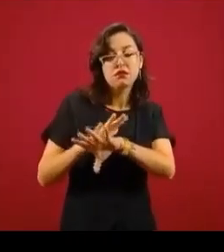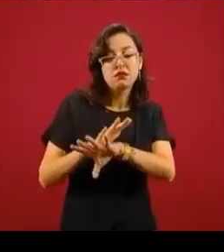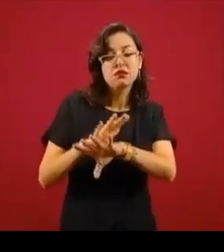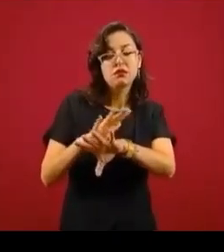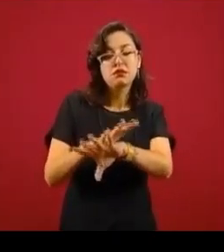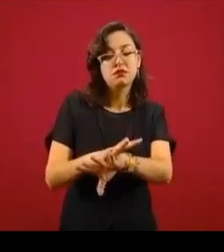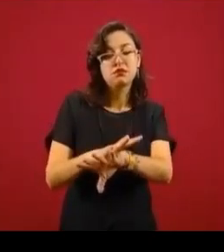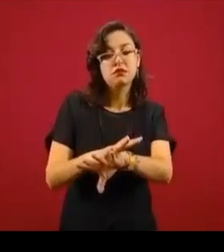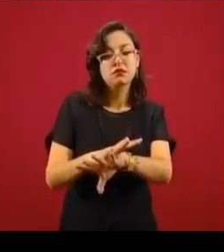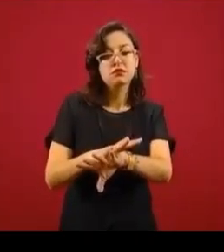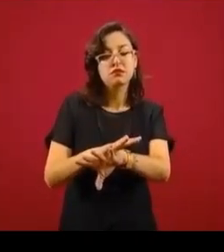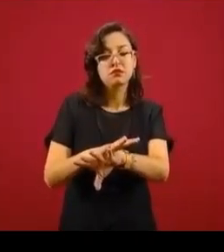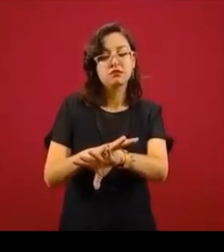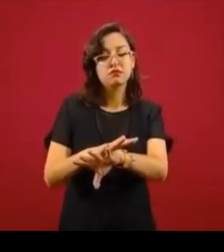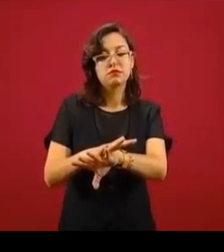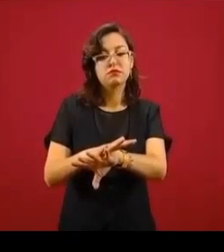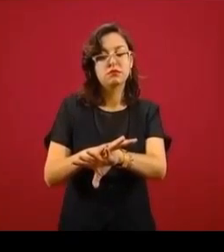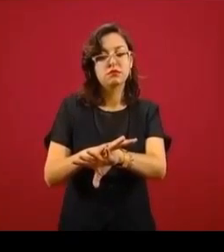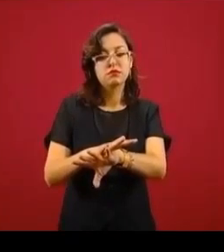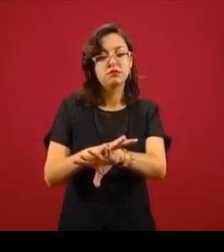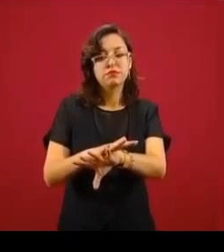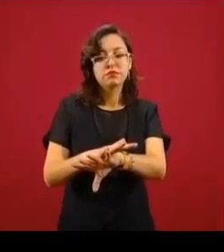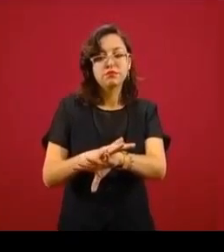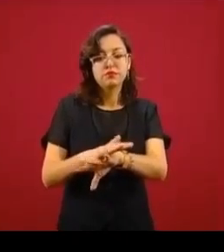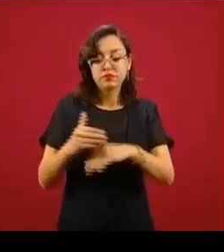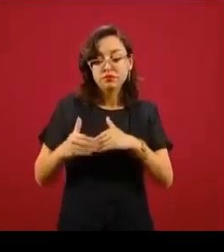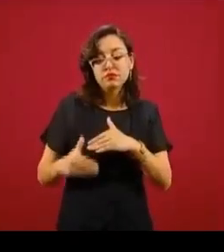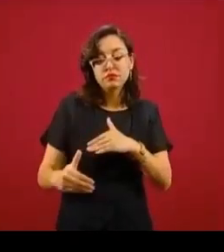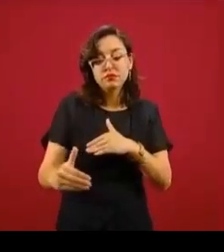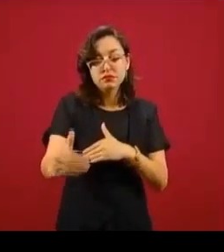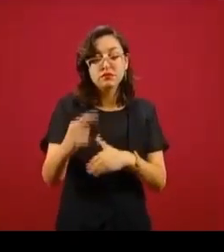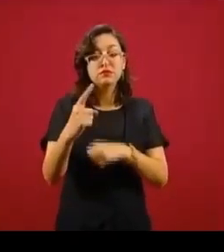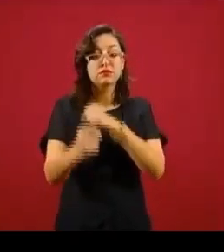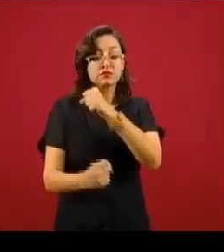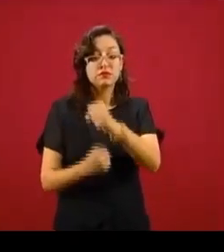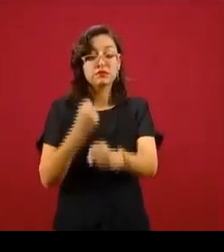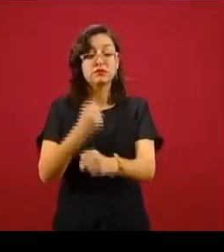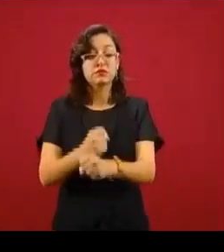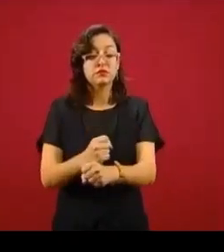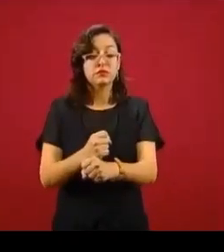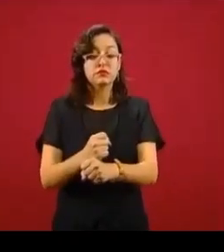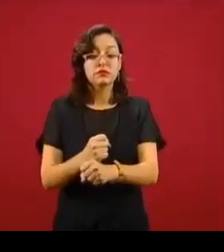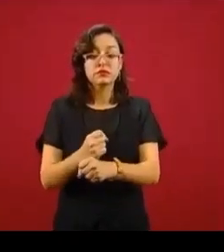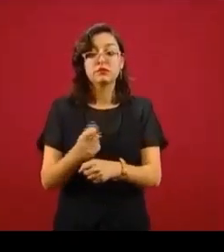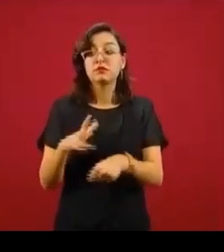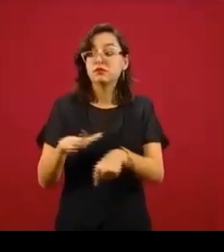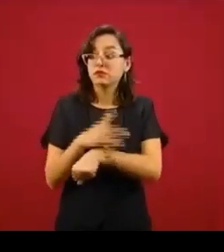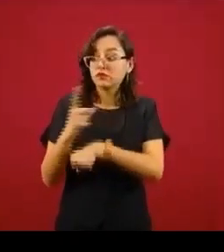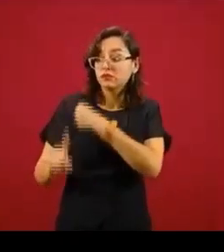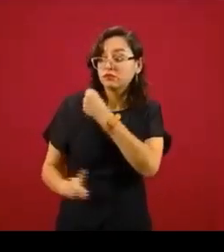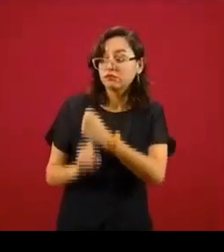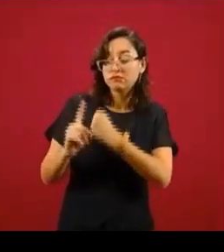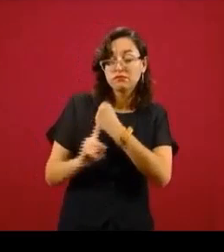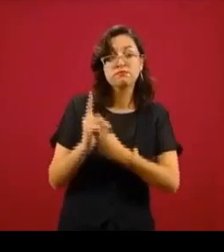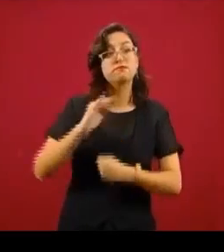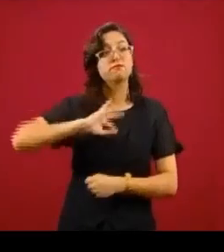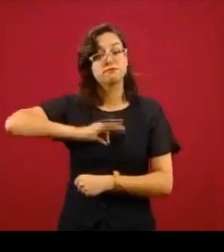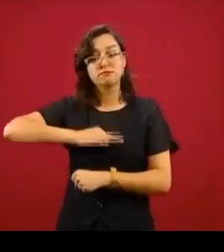hacer modificaciones al presupuesto y ajustarlo a la nueva realidad.